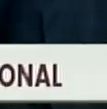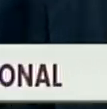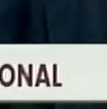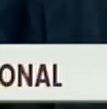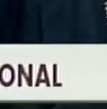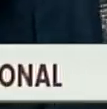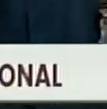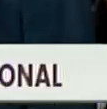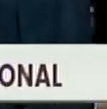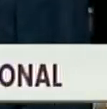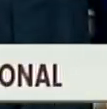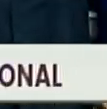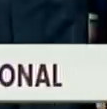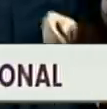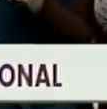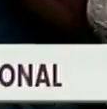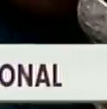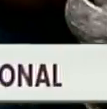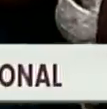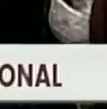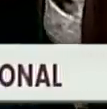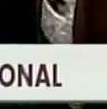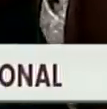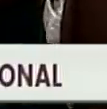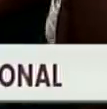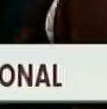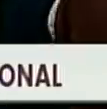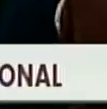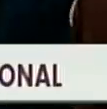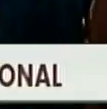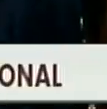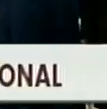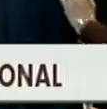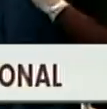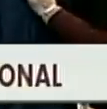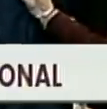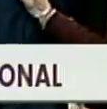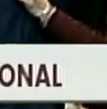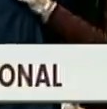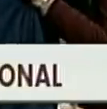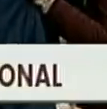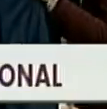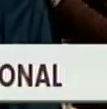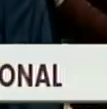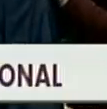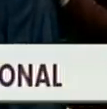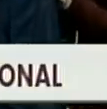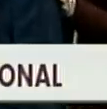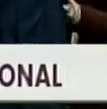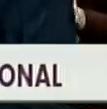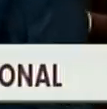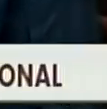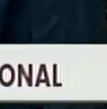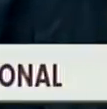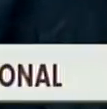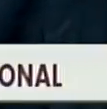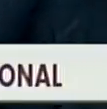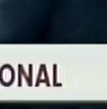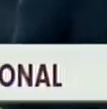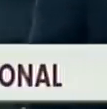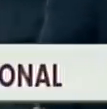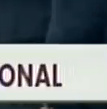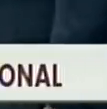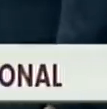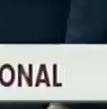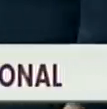República, Nicolás Maduro Moros, también saluda a representantes de su equipo de gobierno que le estarán acompañando